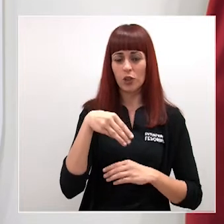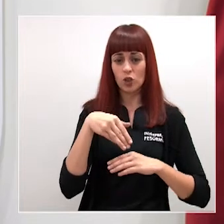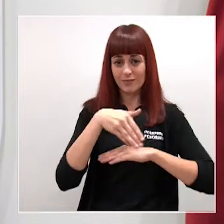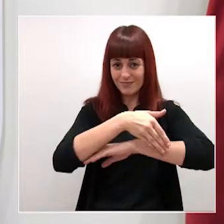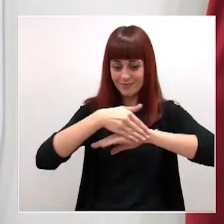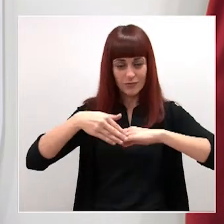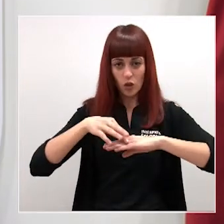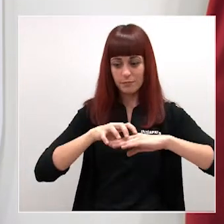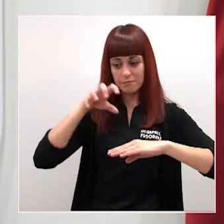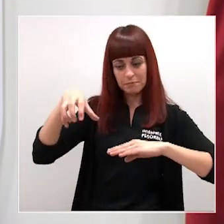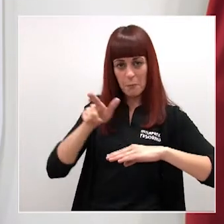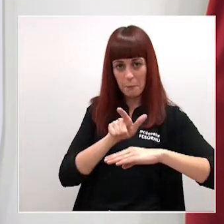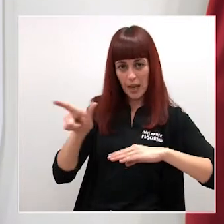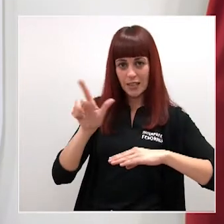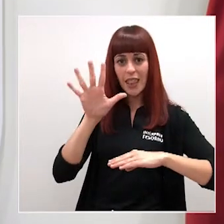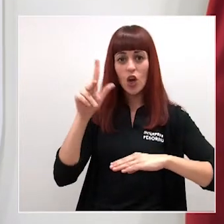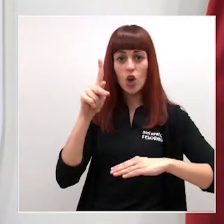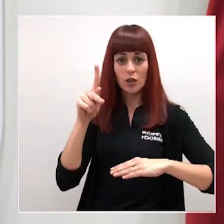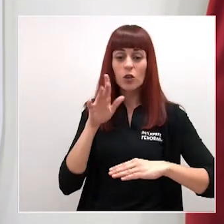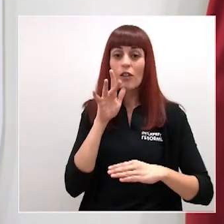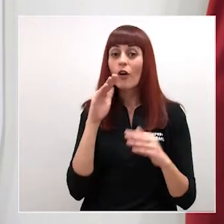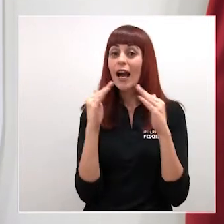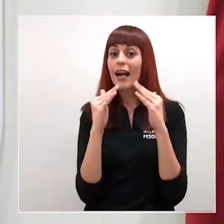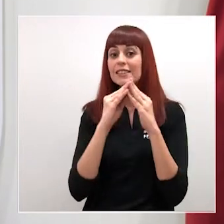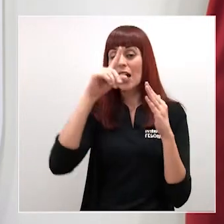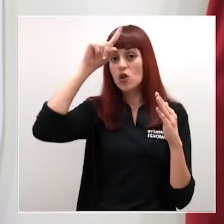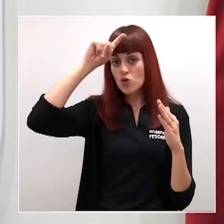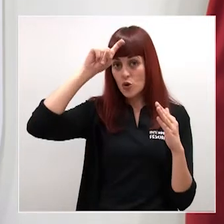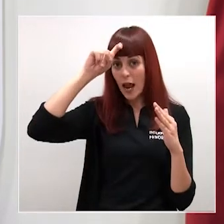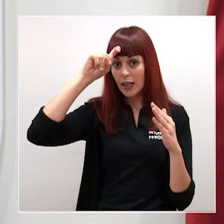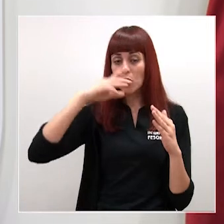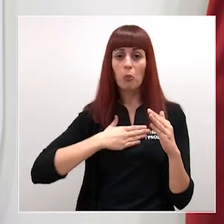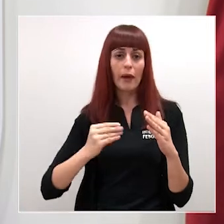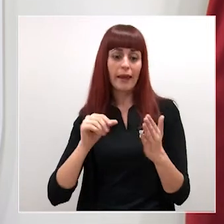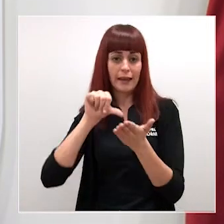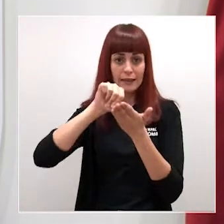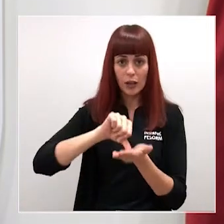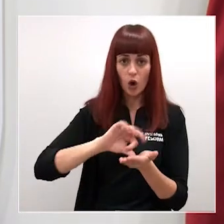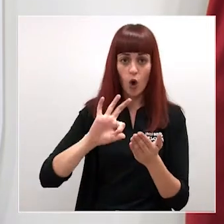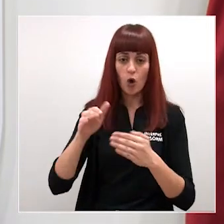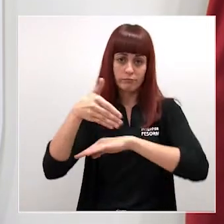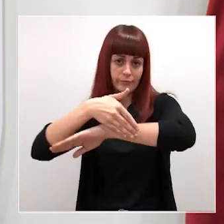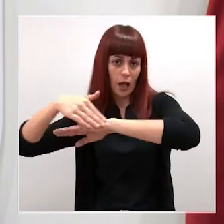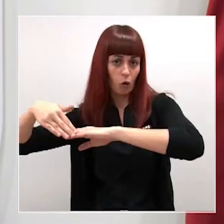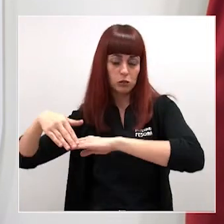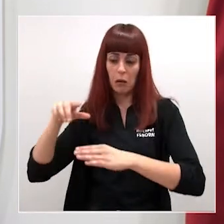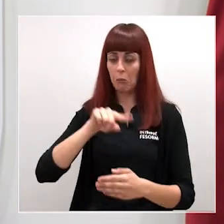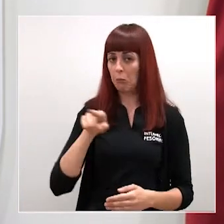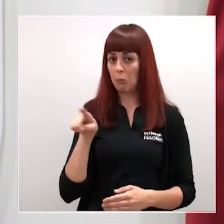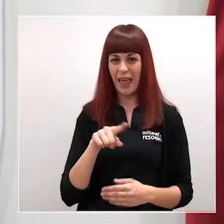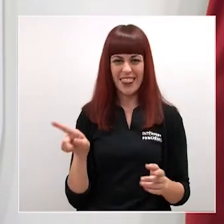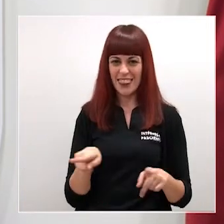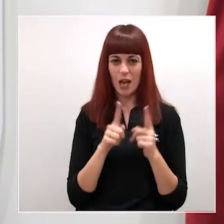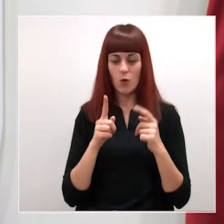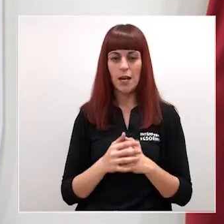por lo que, a partir de ahora, las casas rurales podrán estar tanto en el interior como en el litoral. Asimismo, se